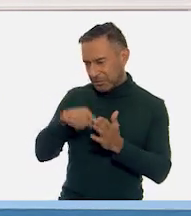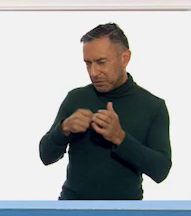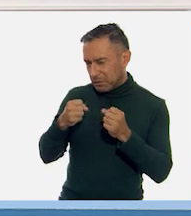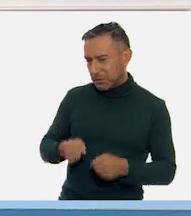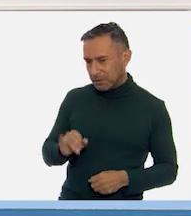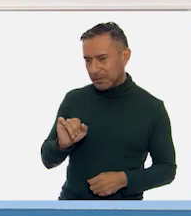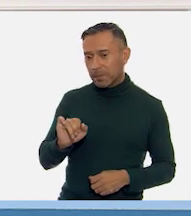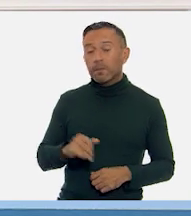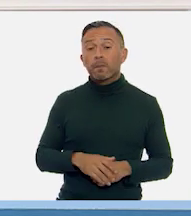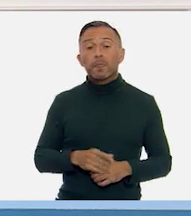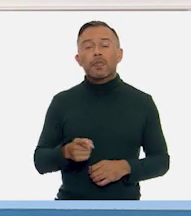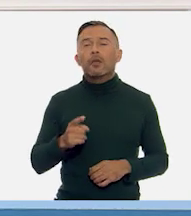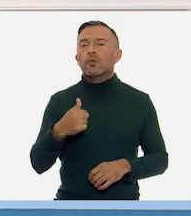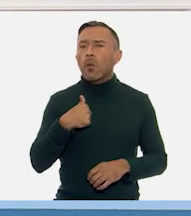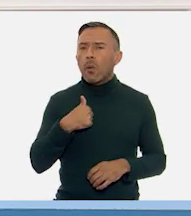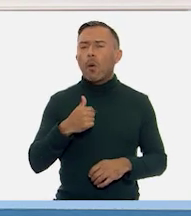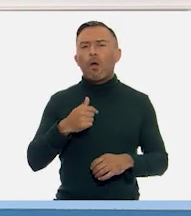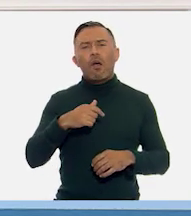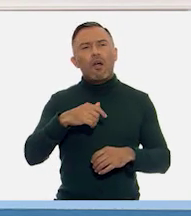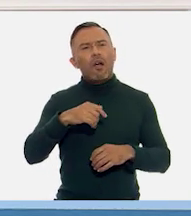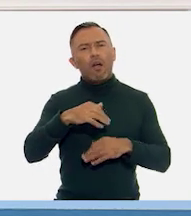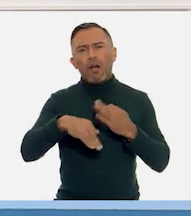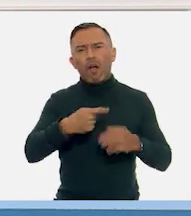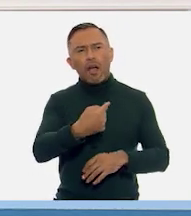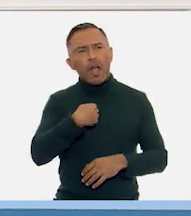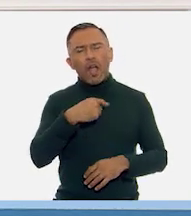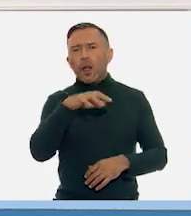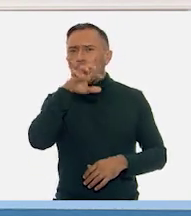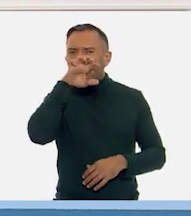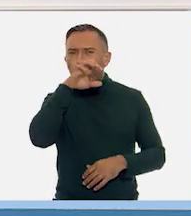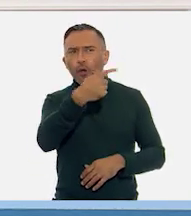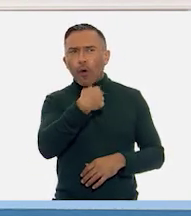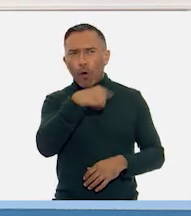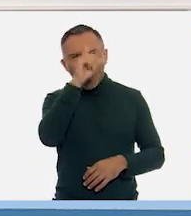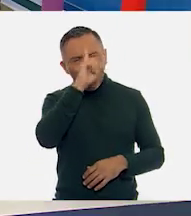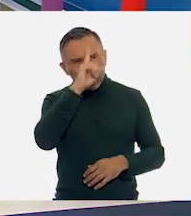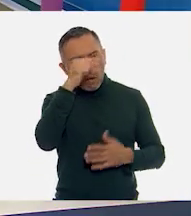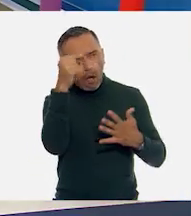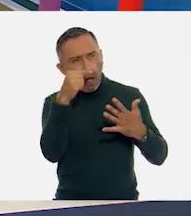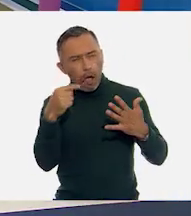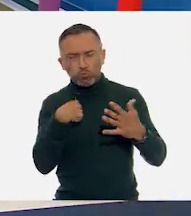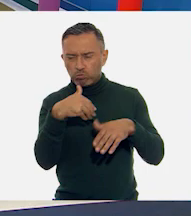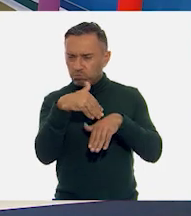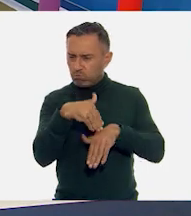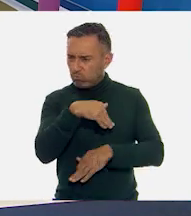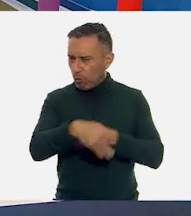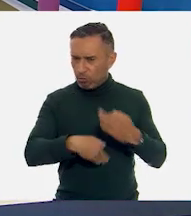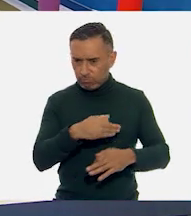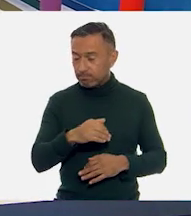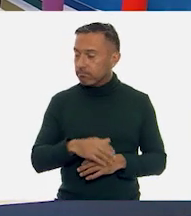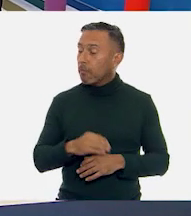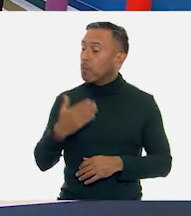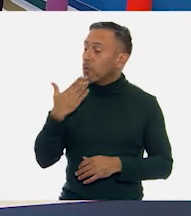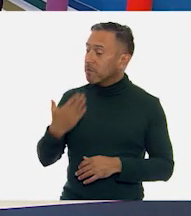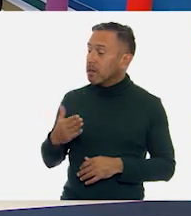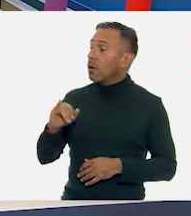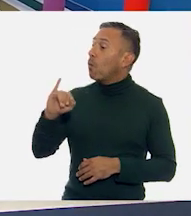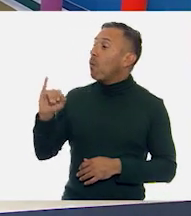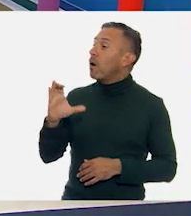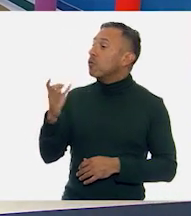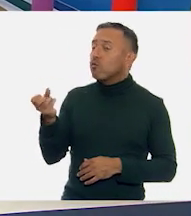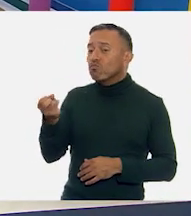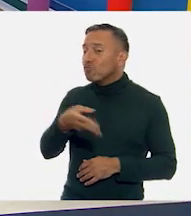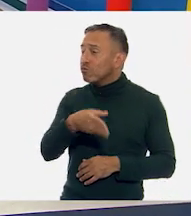voy a seguir todos los consejos de don Leopoldo. Muy bien. Juan Carlos, ¿algo que le quieras decir a Raulito?